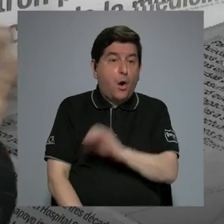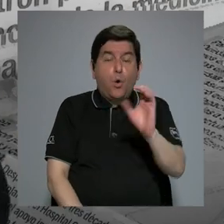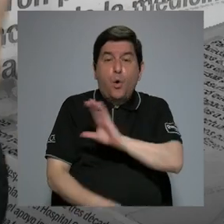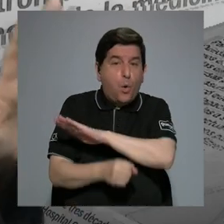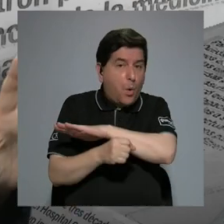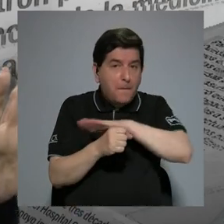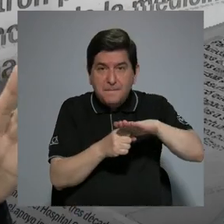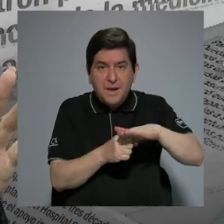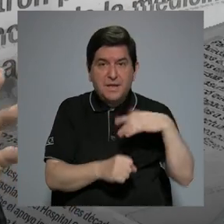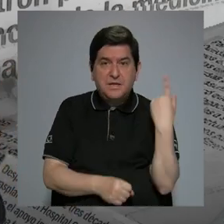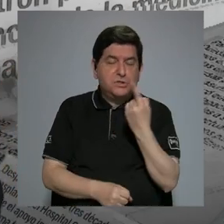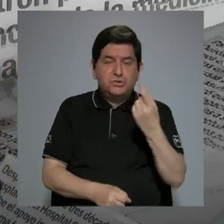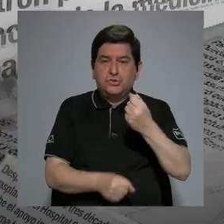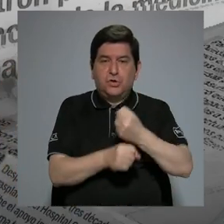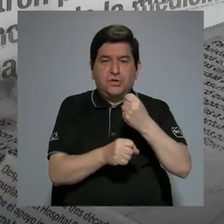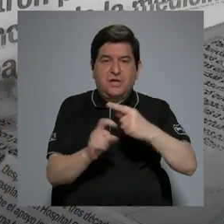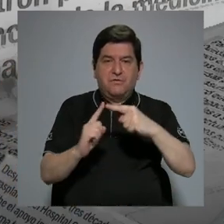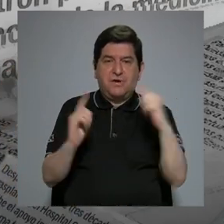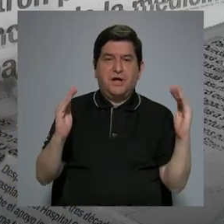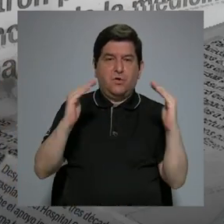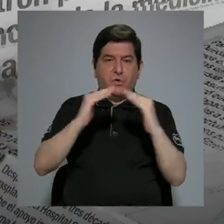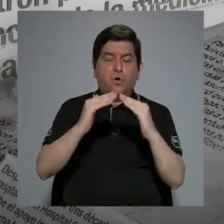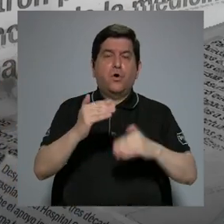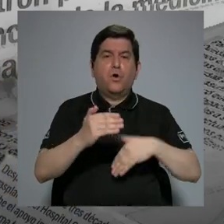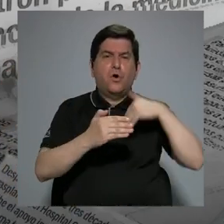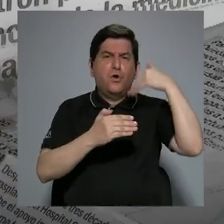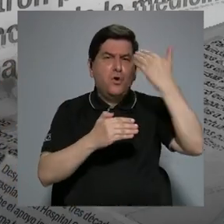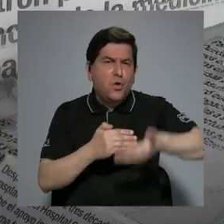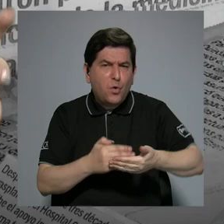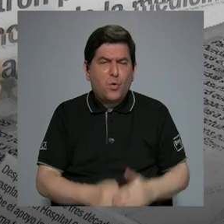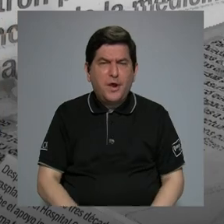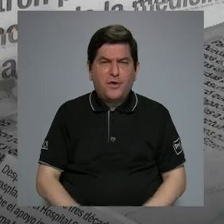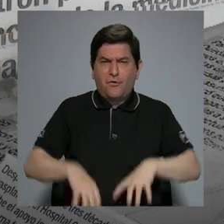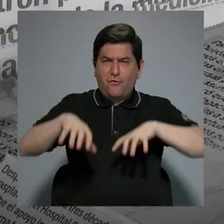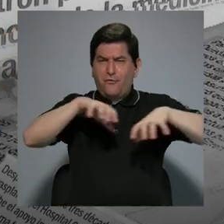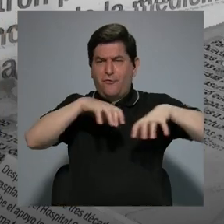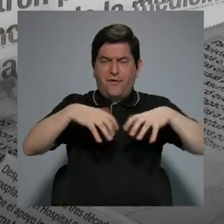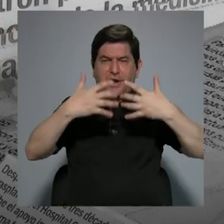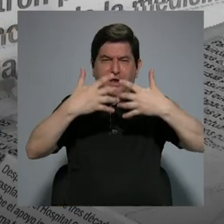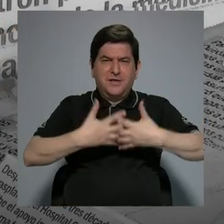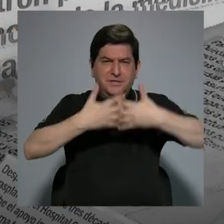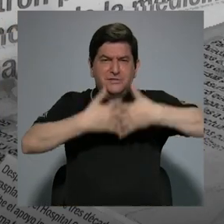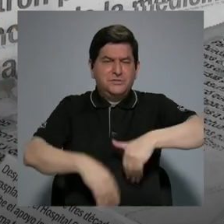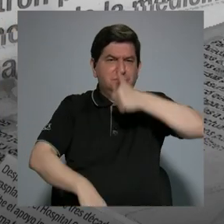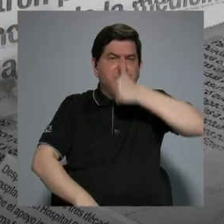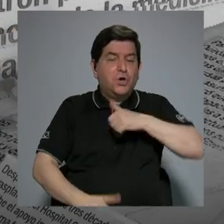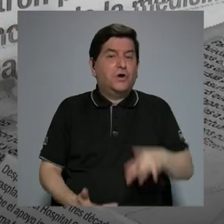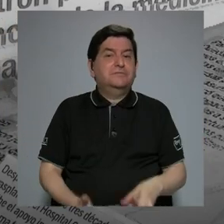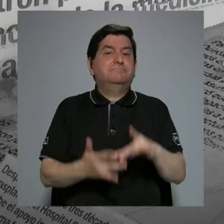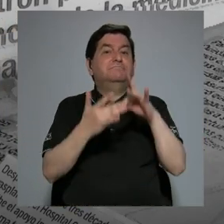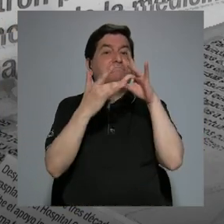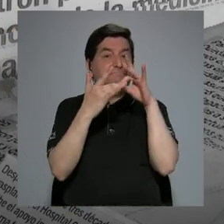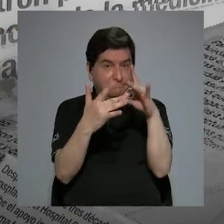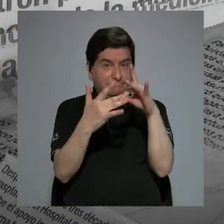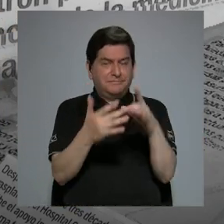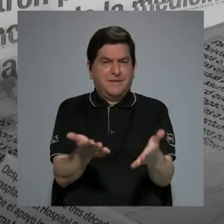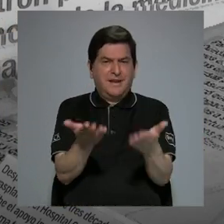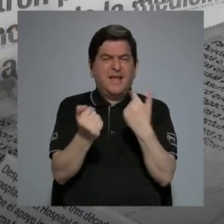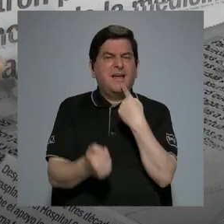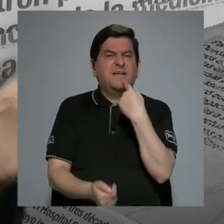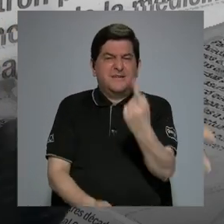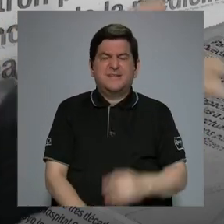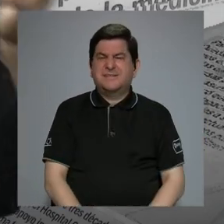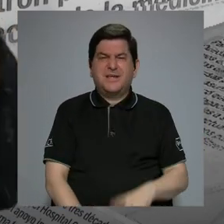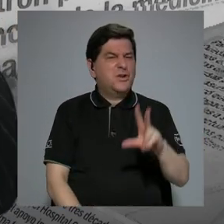solo teletrabajo, pero luego hubo una reacción de la empresa privada sobre todo en querer decir